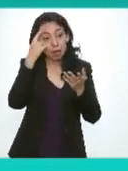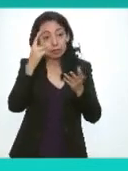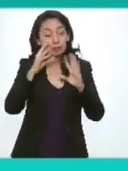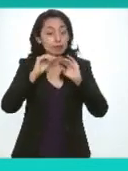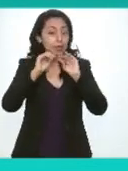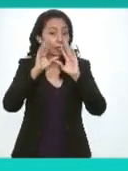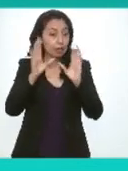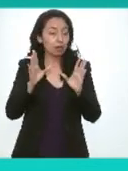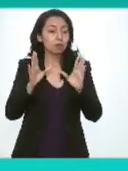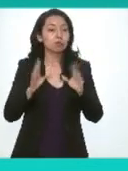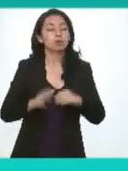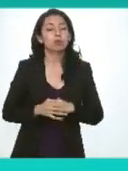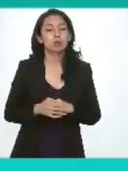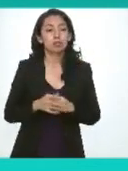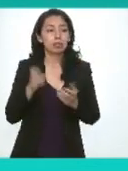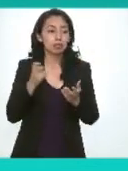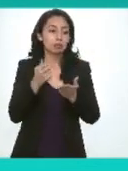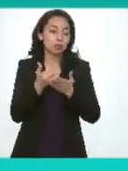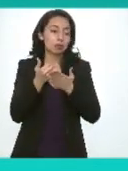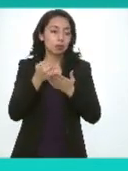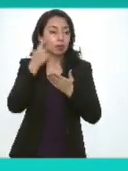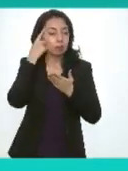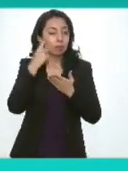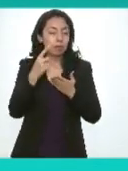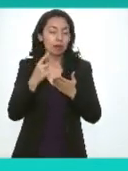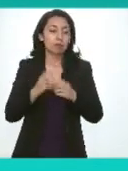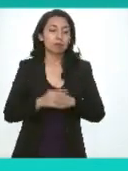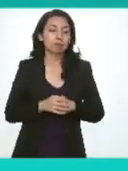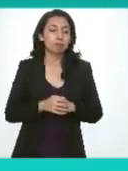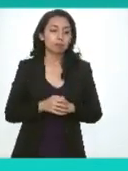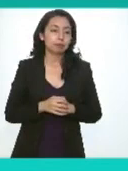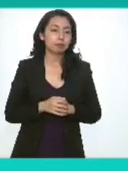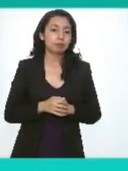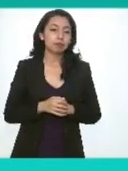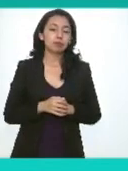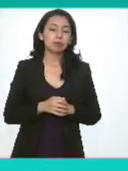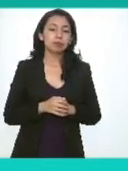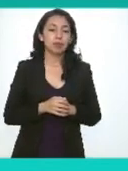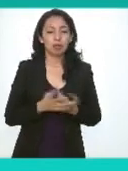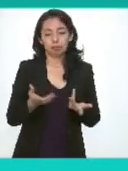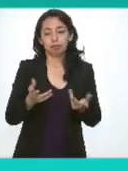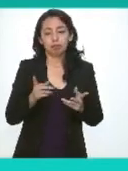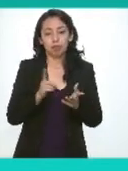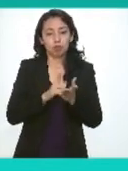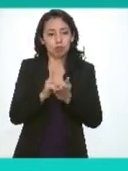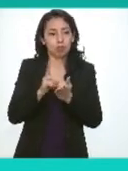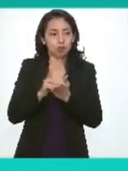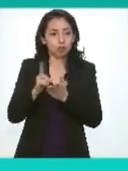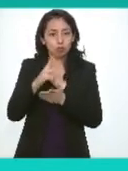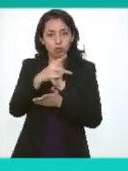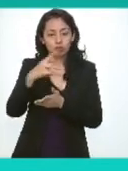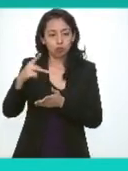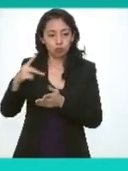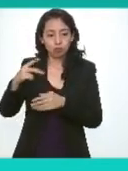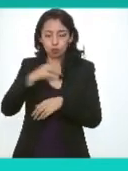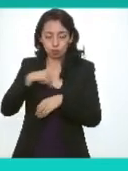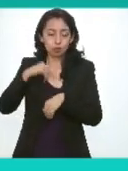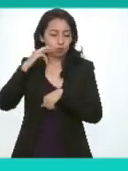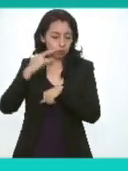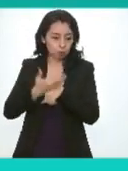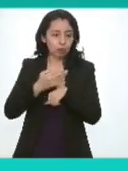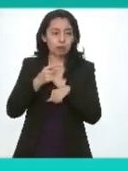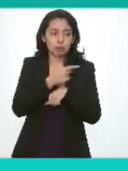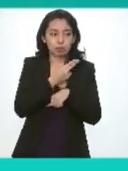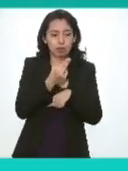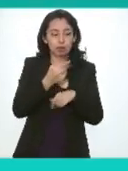el cual pues va a ser una herramienta de apoyo para garantizar y promover los derechos que tutelamos ya mencionaba que